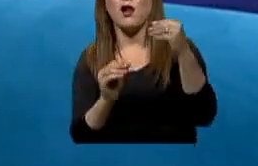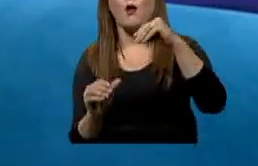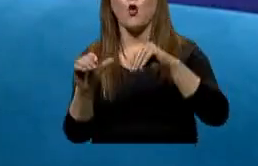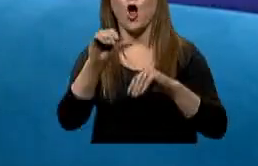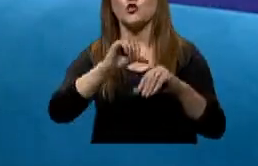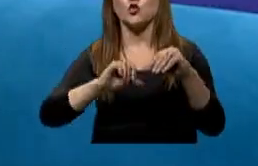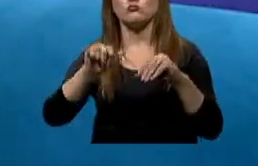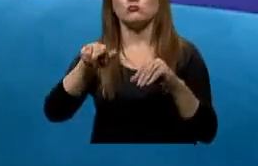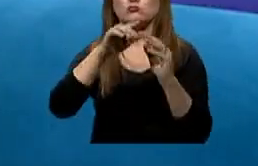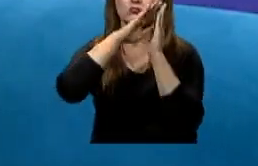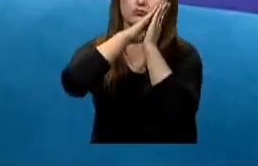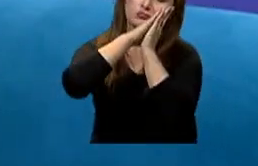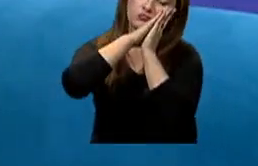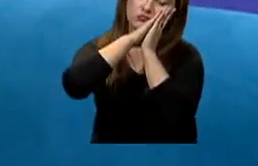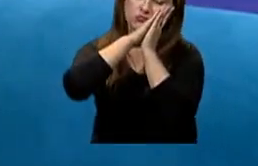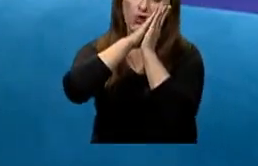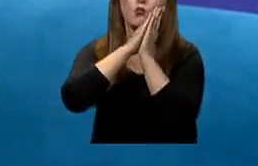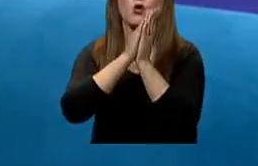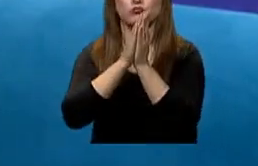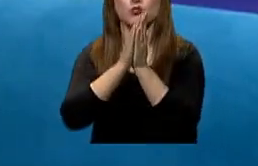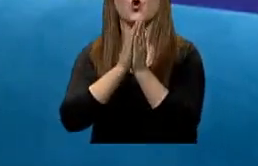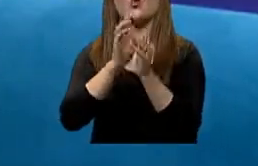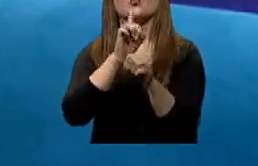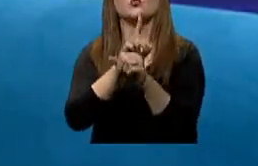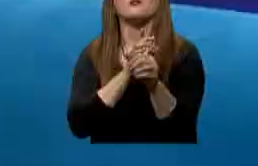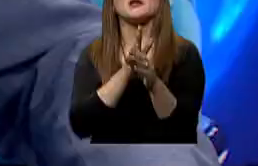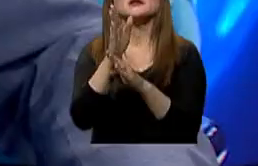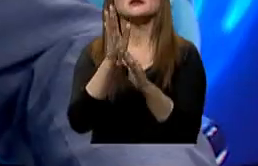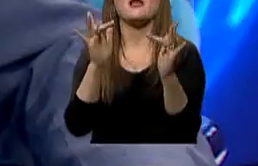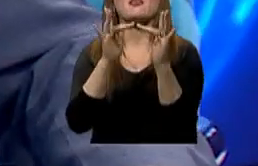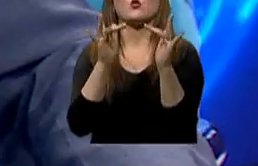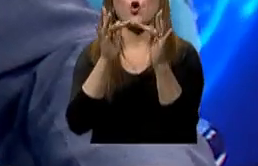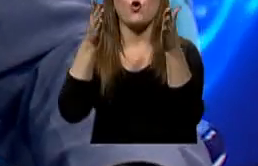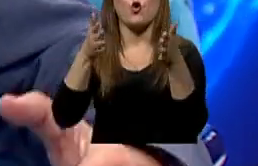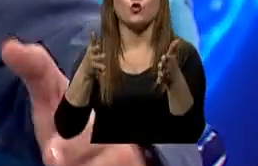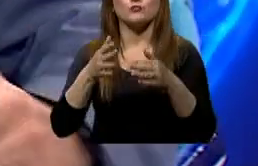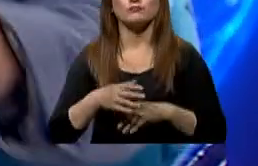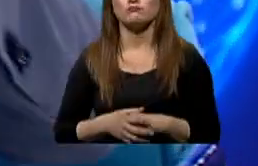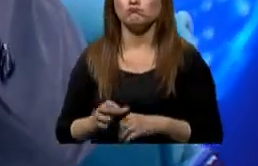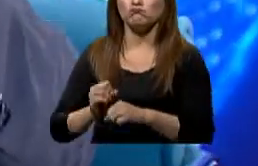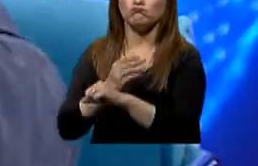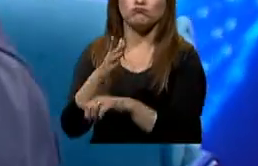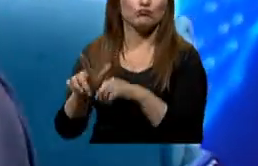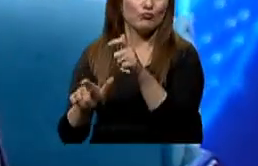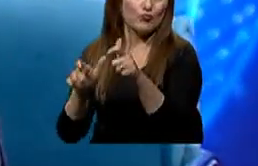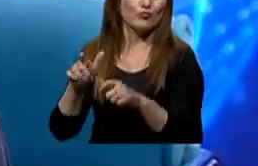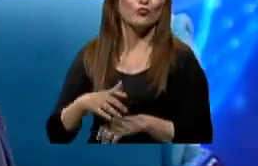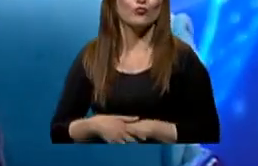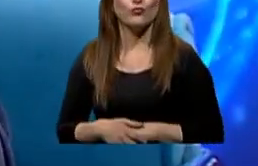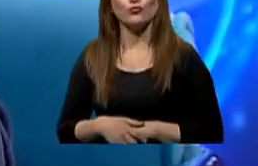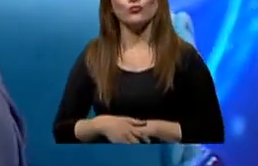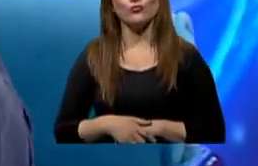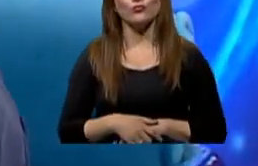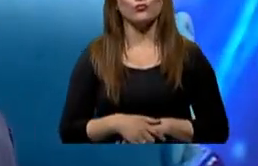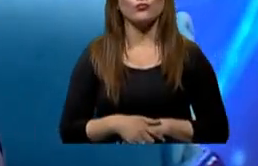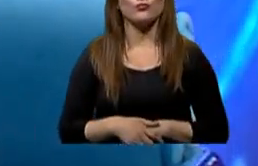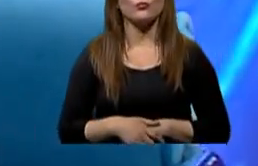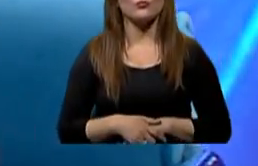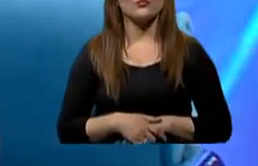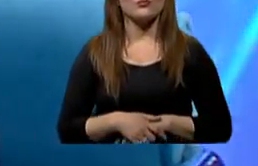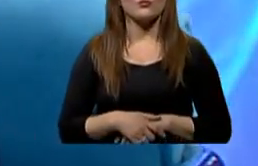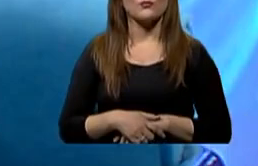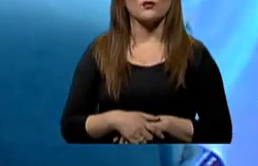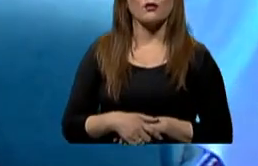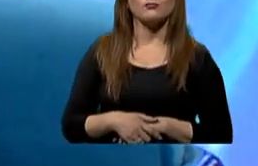de sueño, de neurofisiología. Perfecto, y esto de aquí es algo que nosotros debemos recomendar a las personas. Obviamente en este sentido del sueño es súper